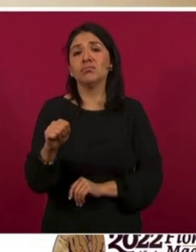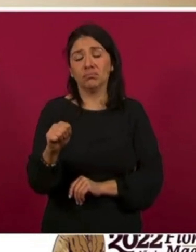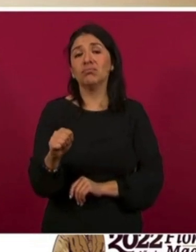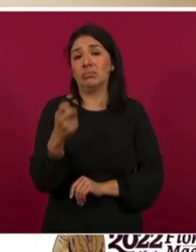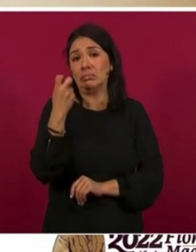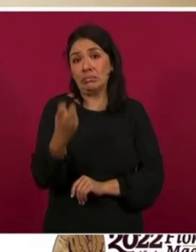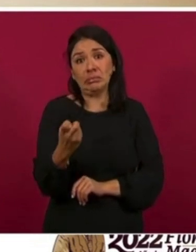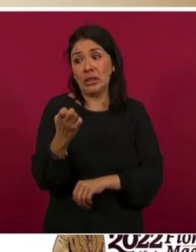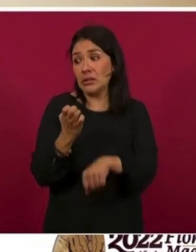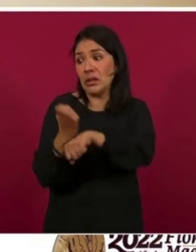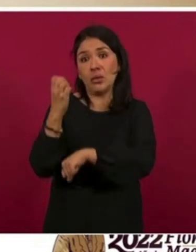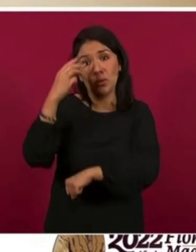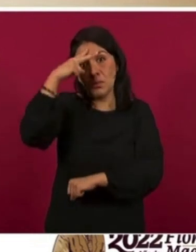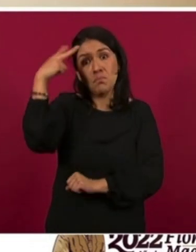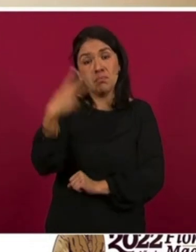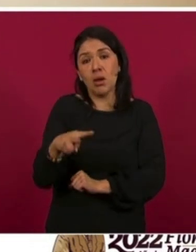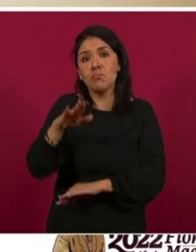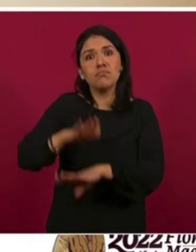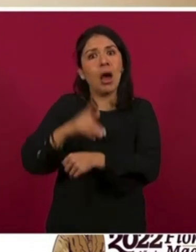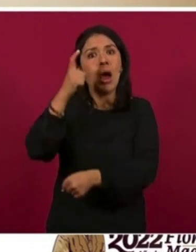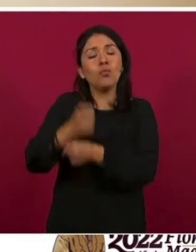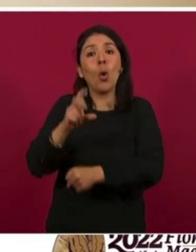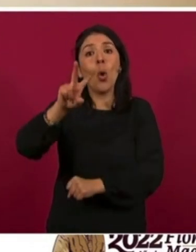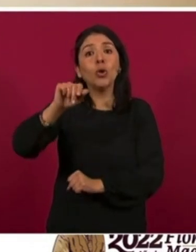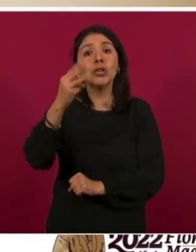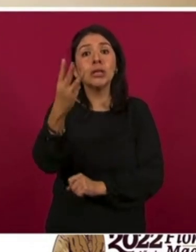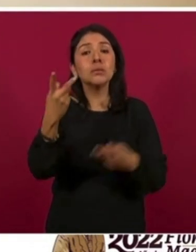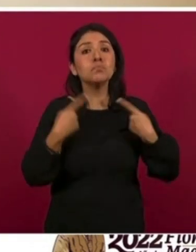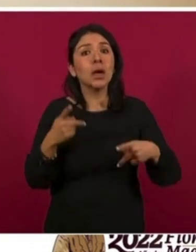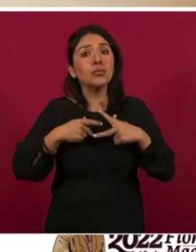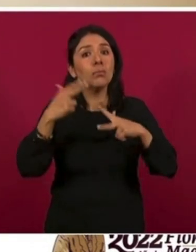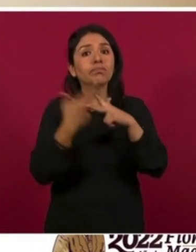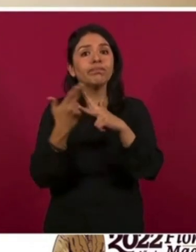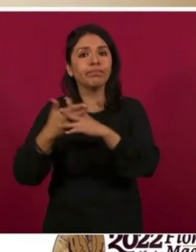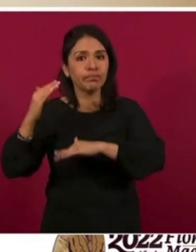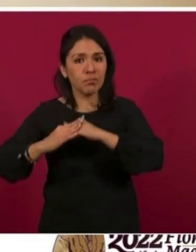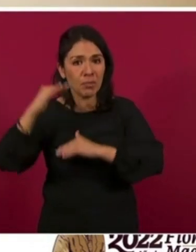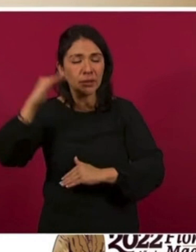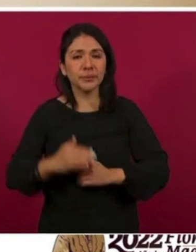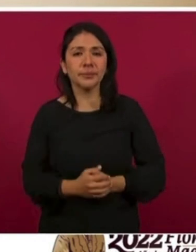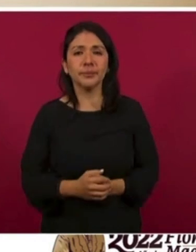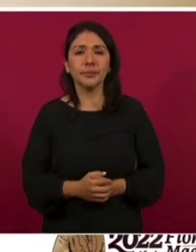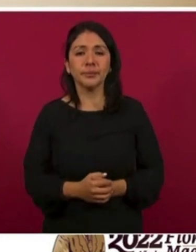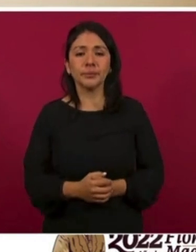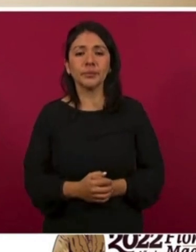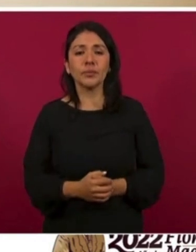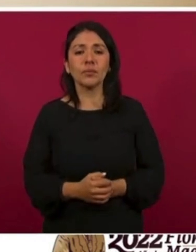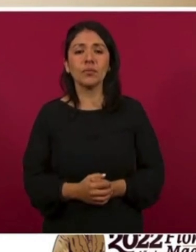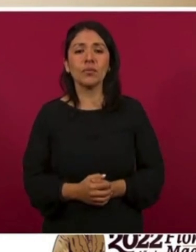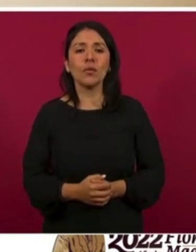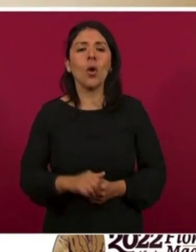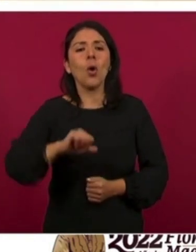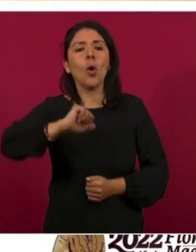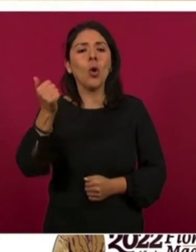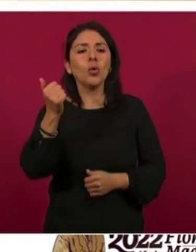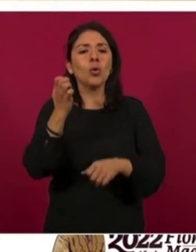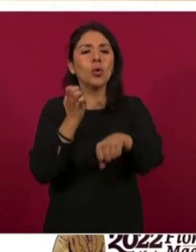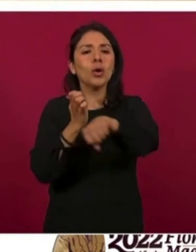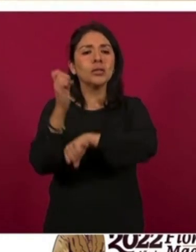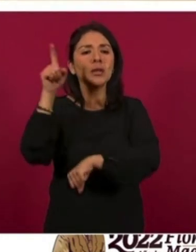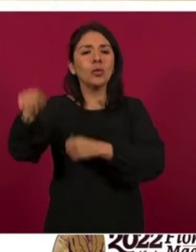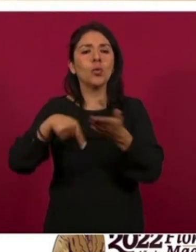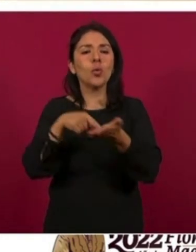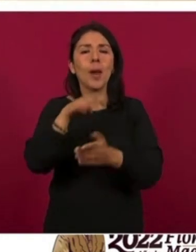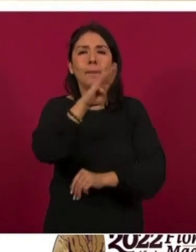tan sólo en esta entidad se tuvo 83 homicidios más. Y para el caso de